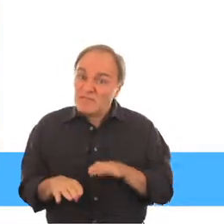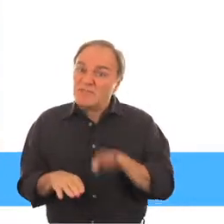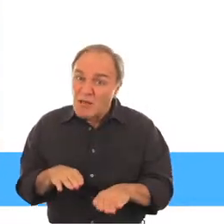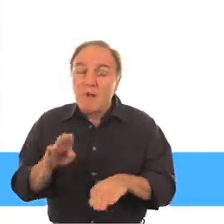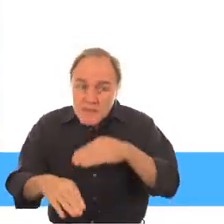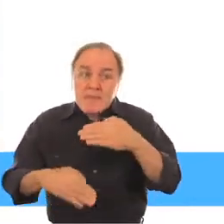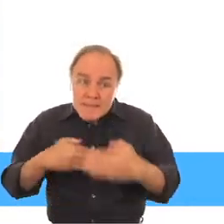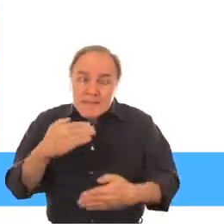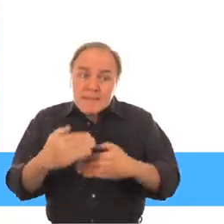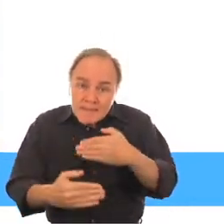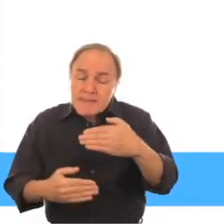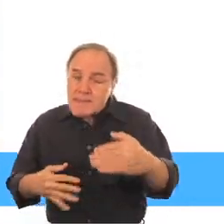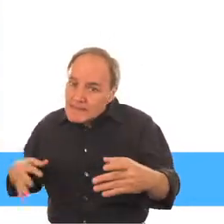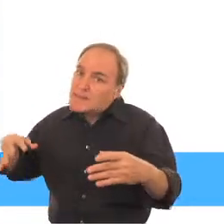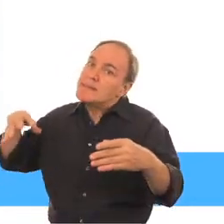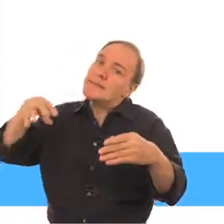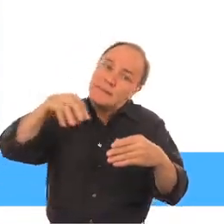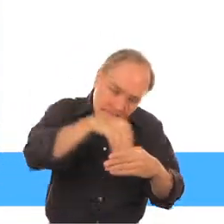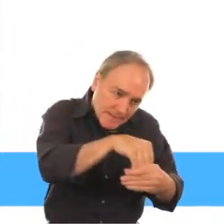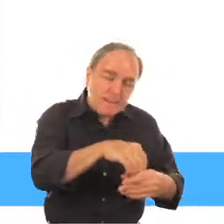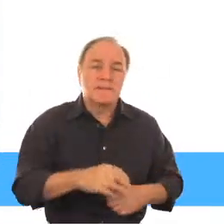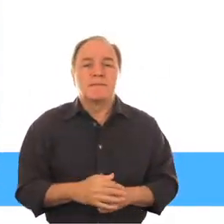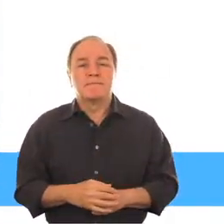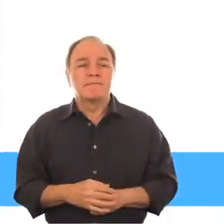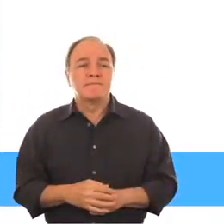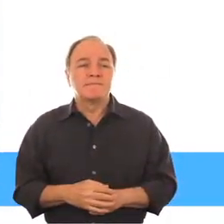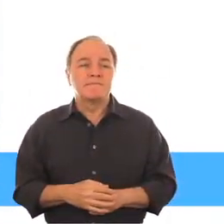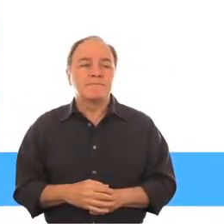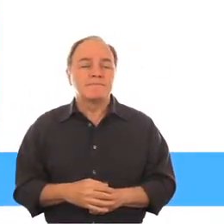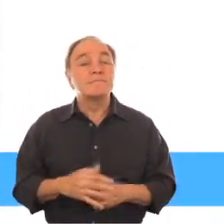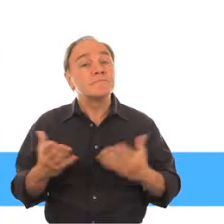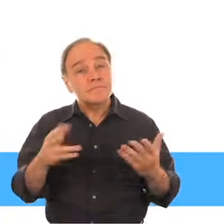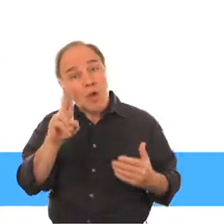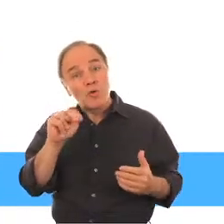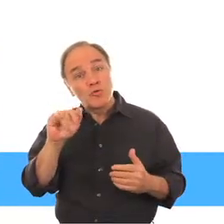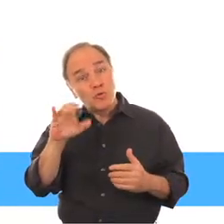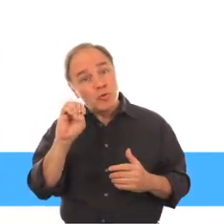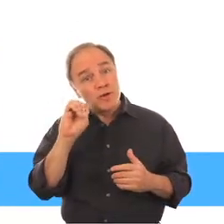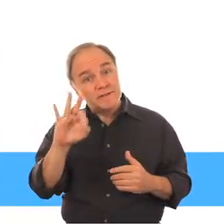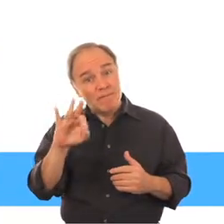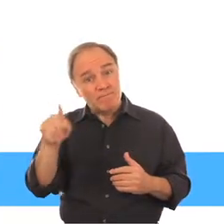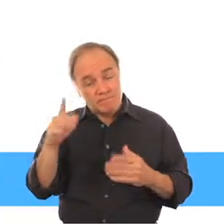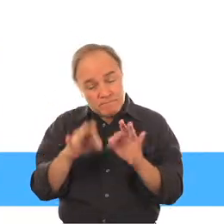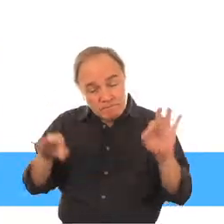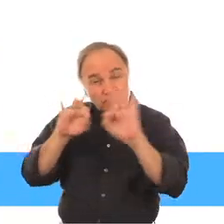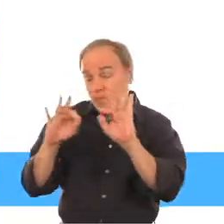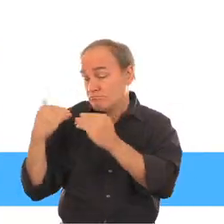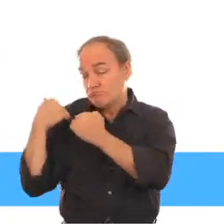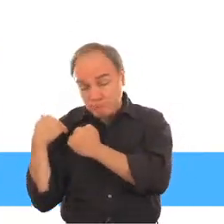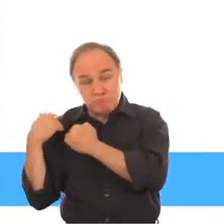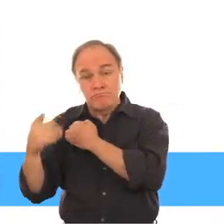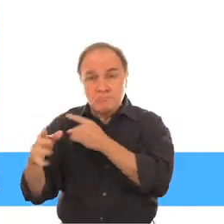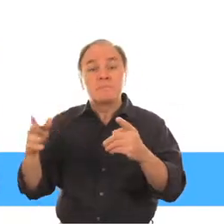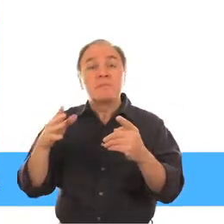una función central al Programa de Acción contra las Minas de Sri Lanka desde sus comienzos Trabajando en los ámbitos de la educación contra el